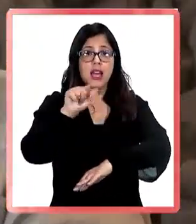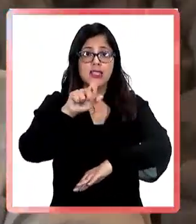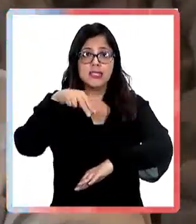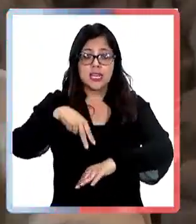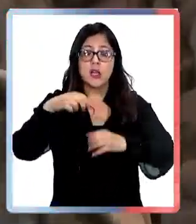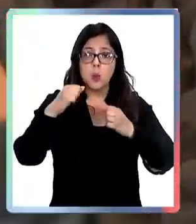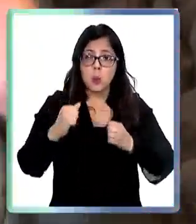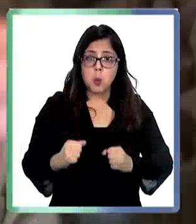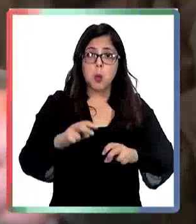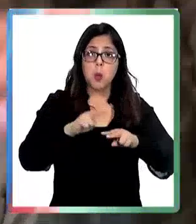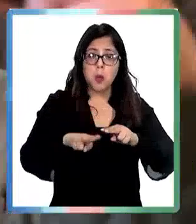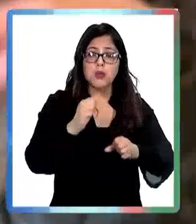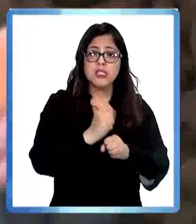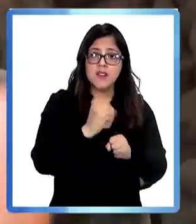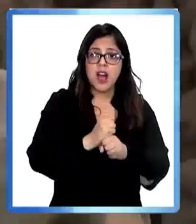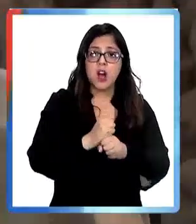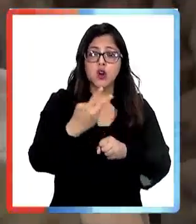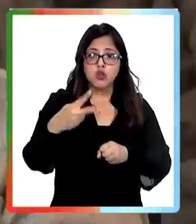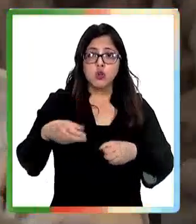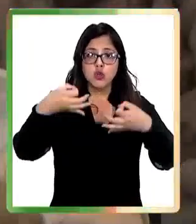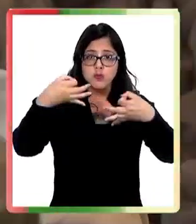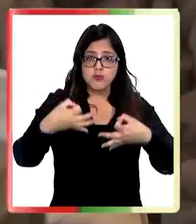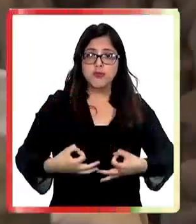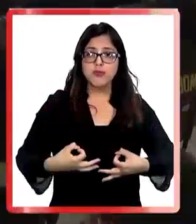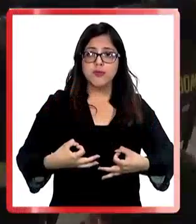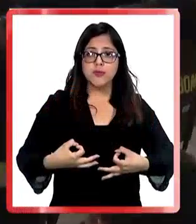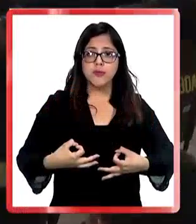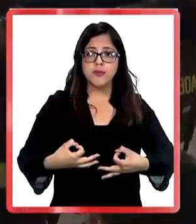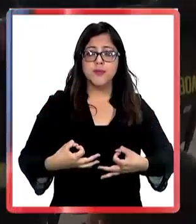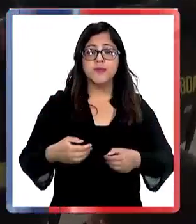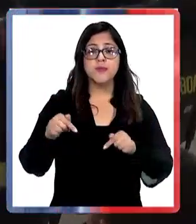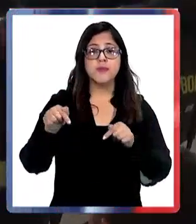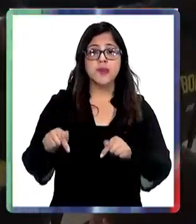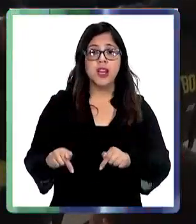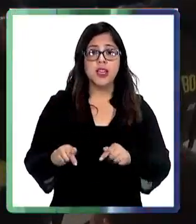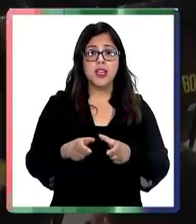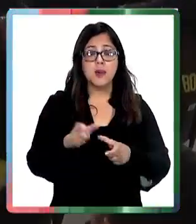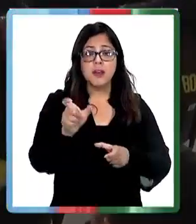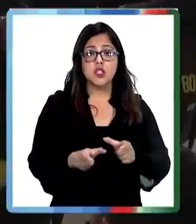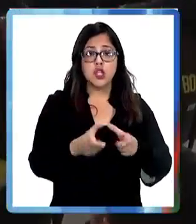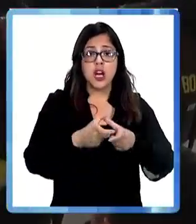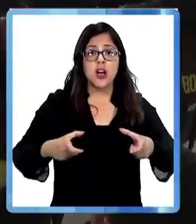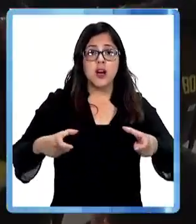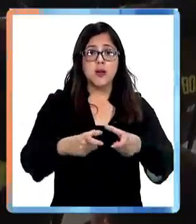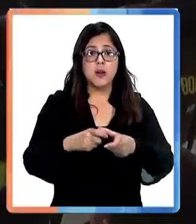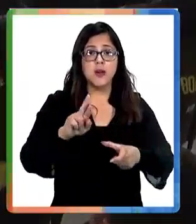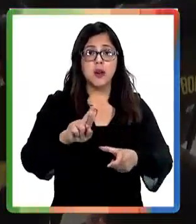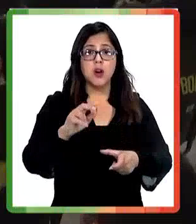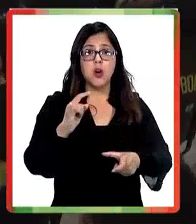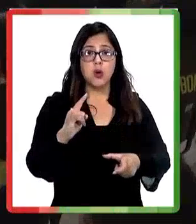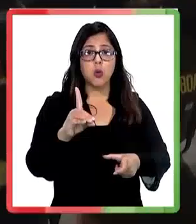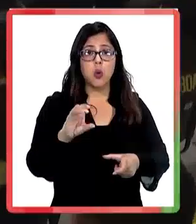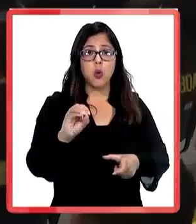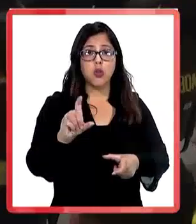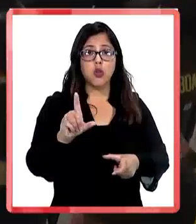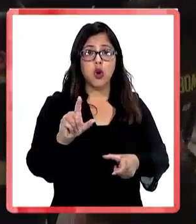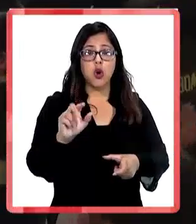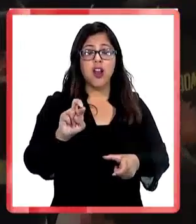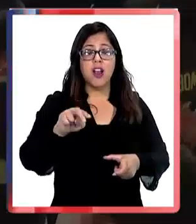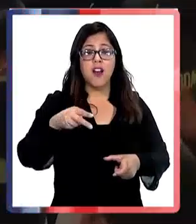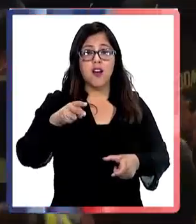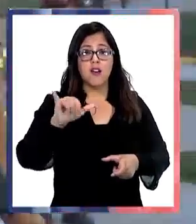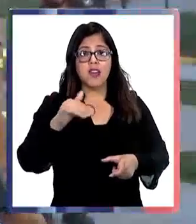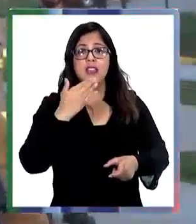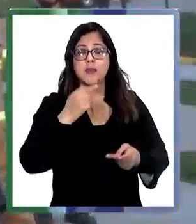colegiado Gustavo Villarroel concordaron que este es un largo proceso que está dando frutos con el aporte histórico para esta